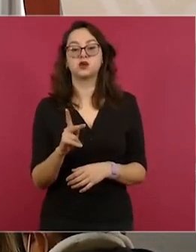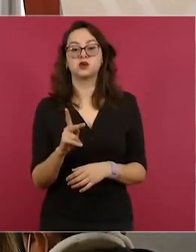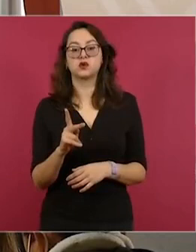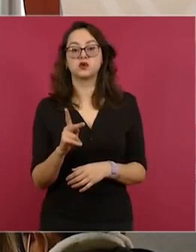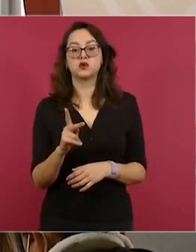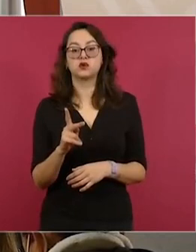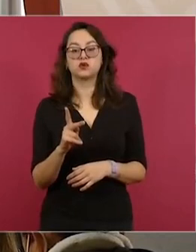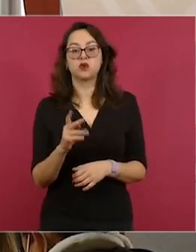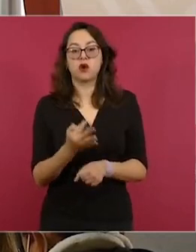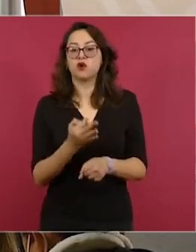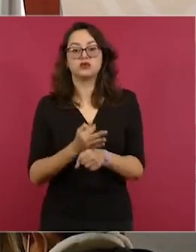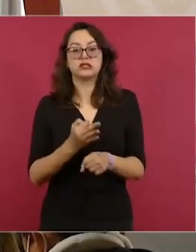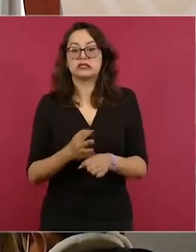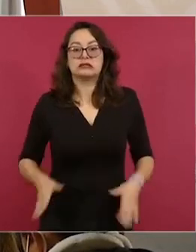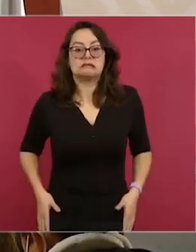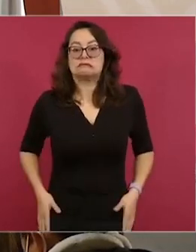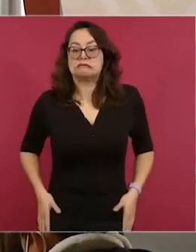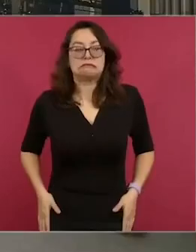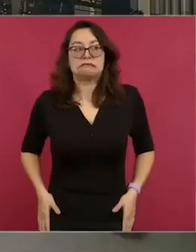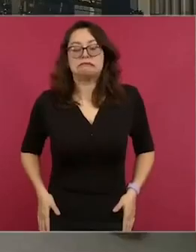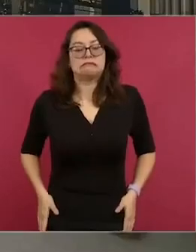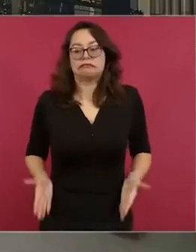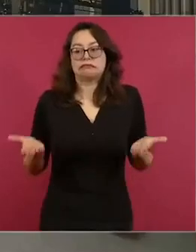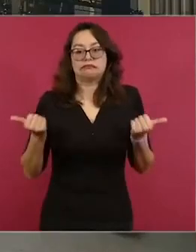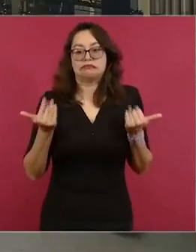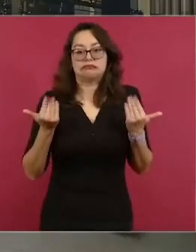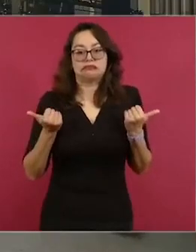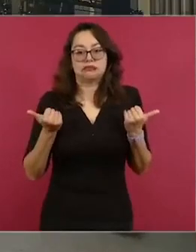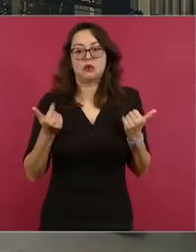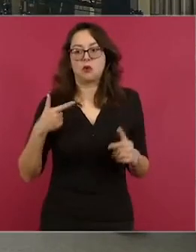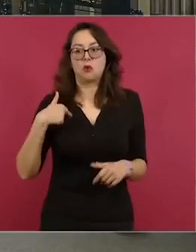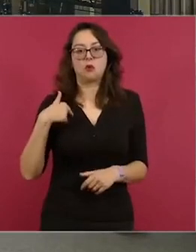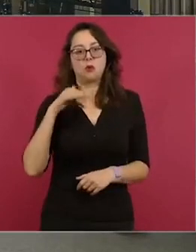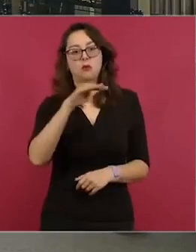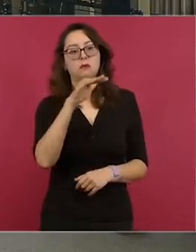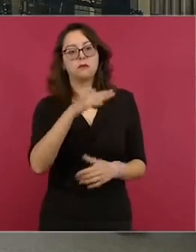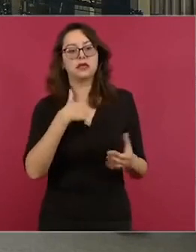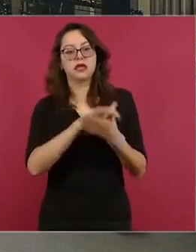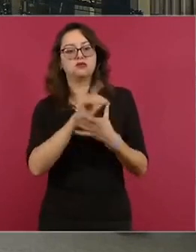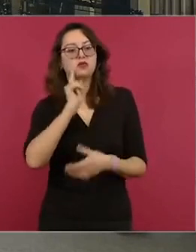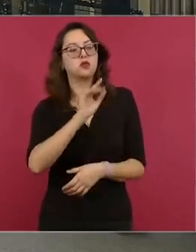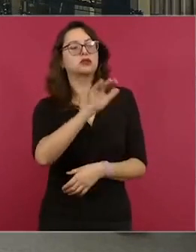se los voy a pedir a Beatriz.